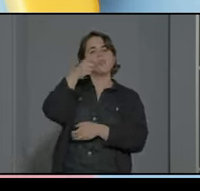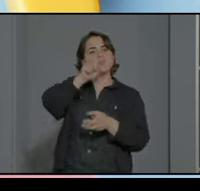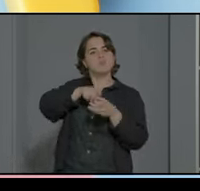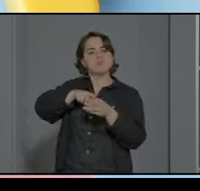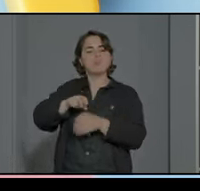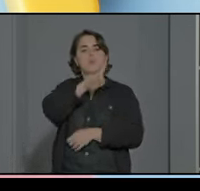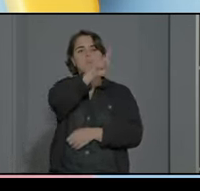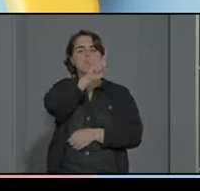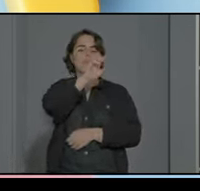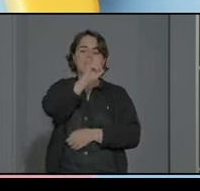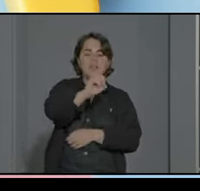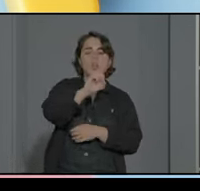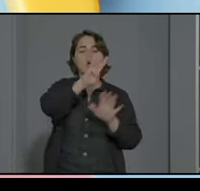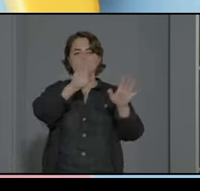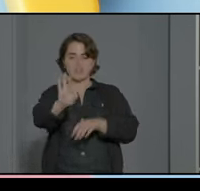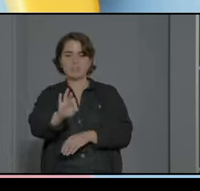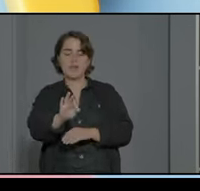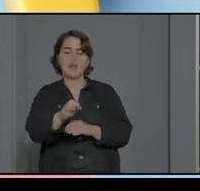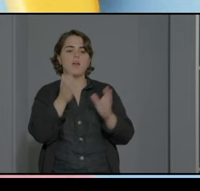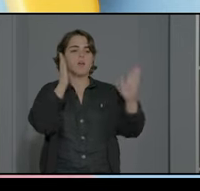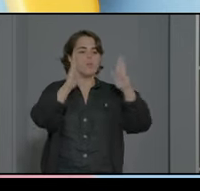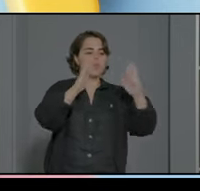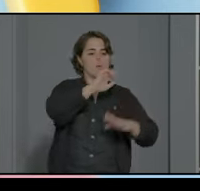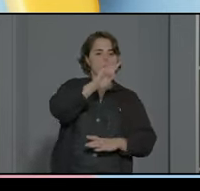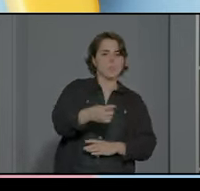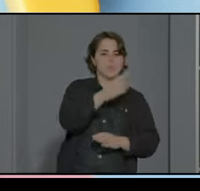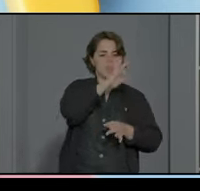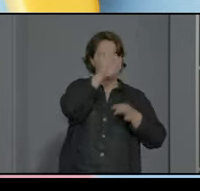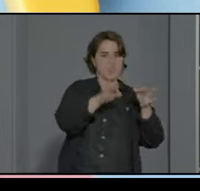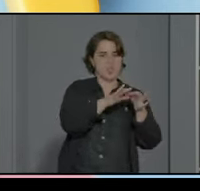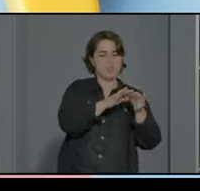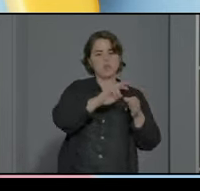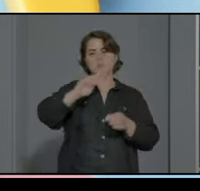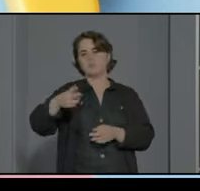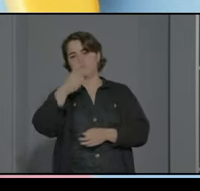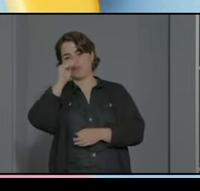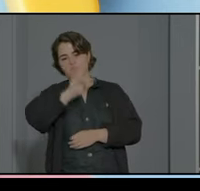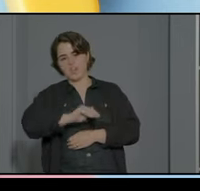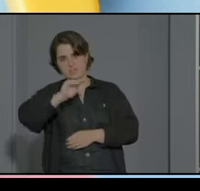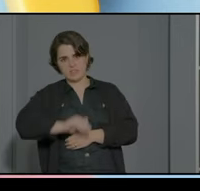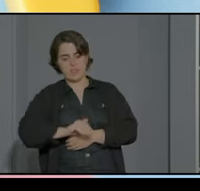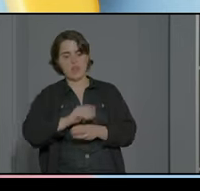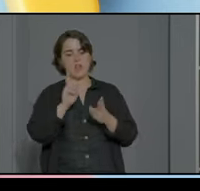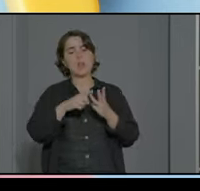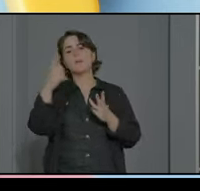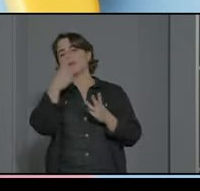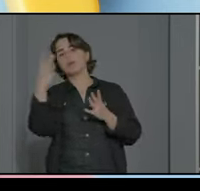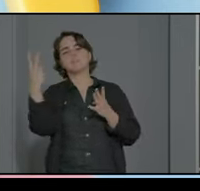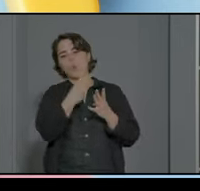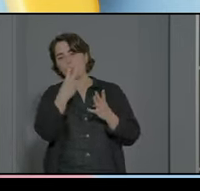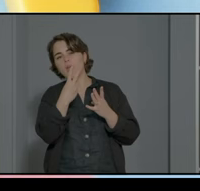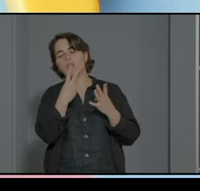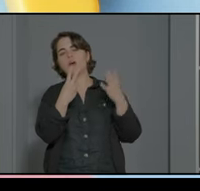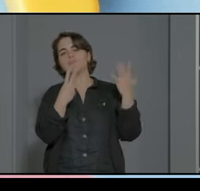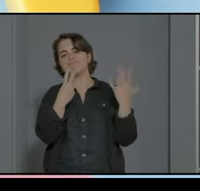de los cuales los tenemos divididos en la etapa de primer ciclo de educación infantil segundo ciclo de educación infantil primaria secundaria